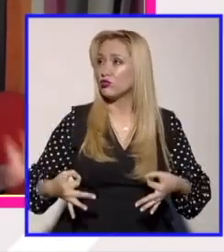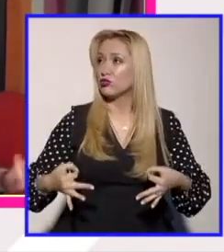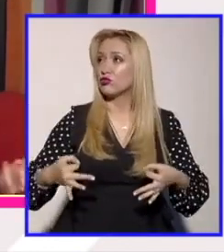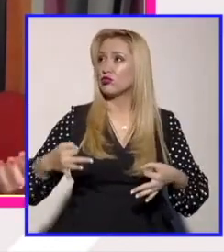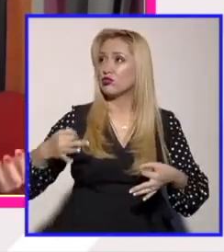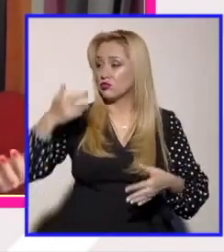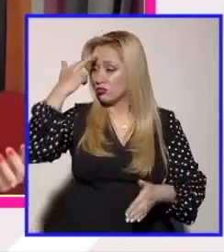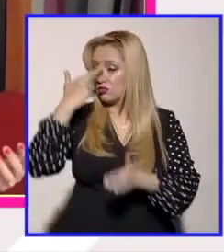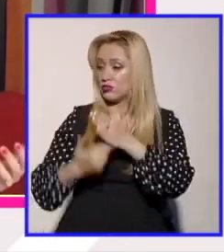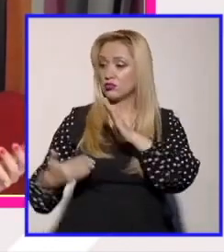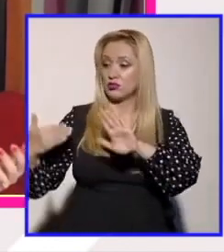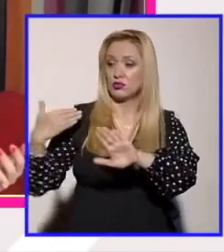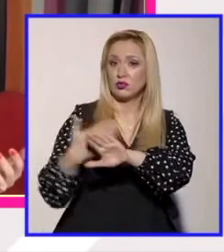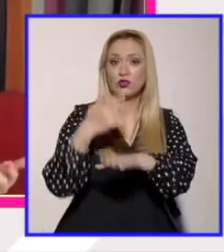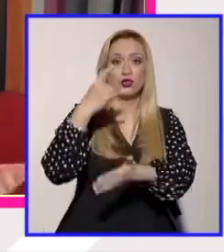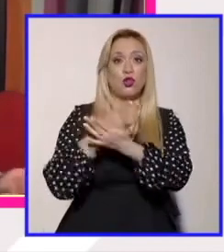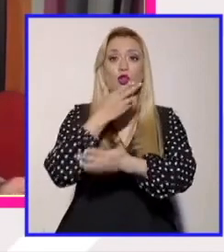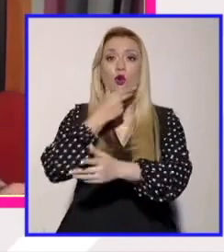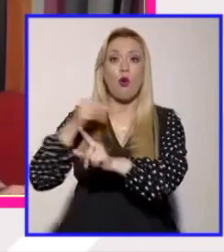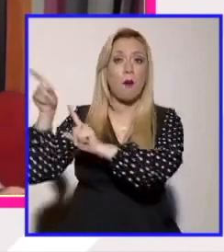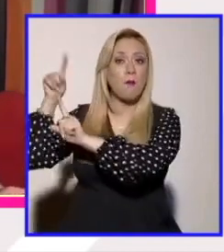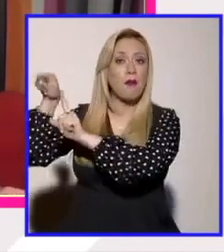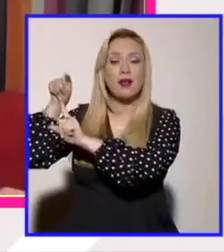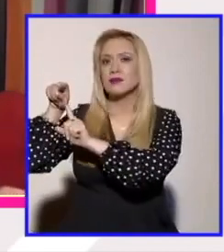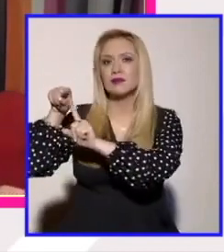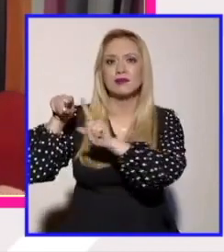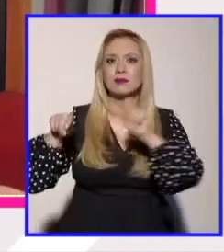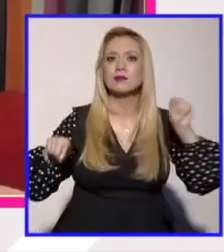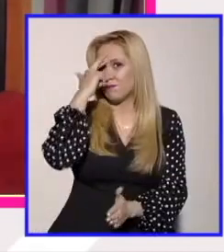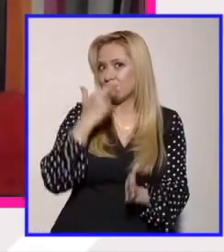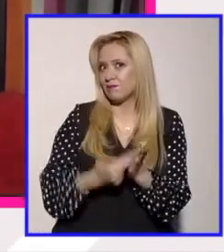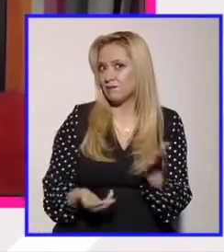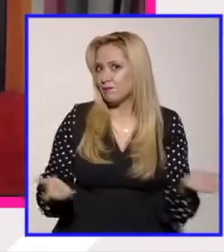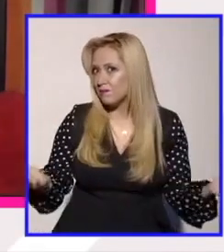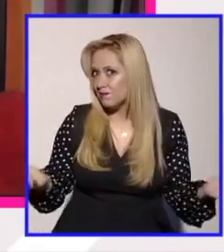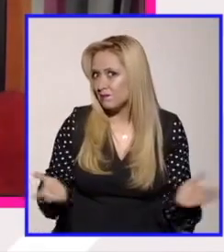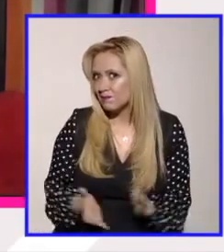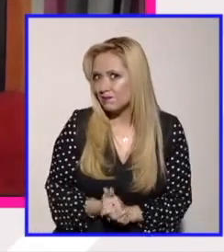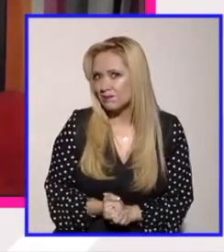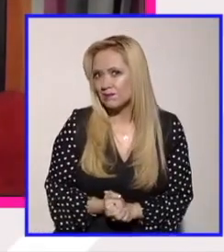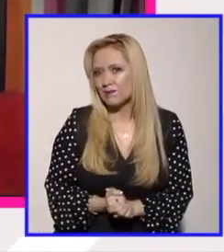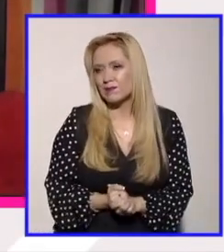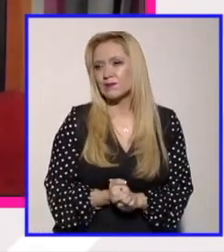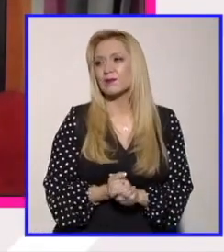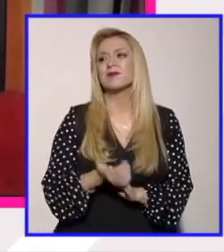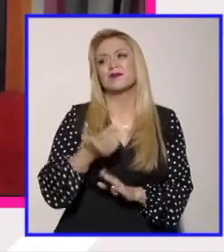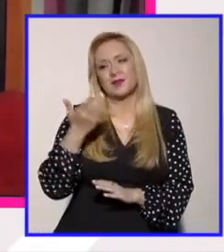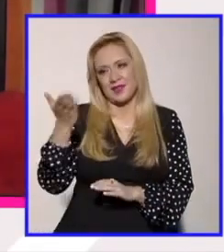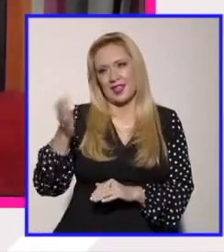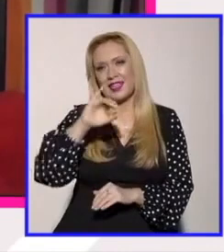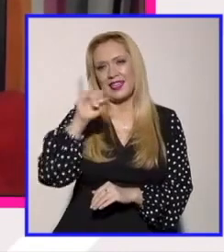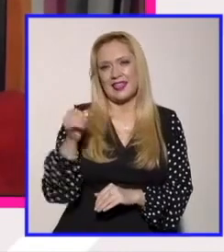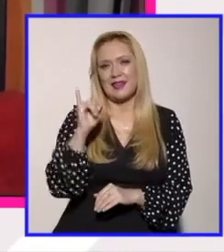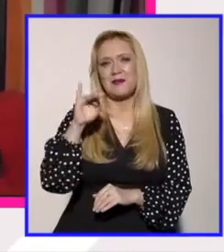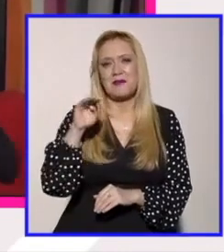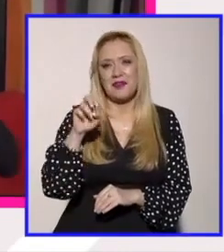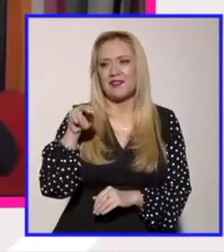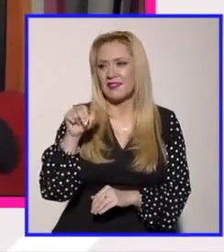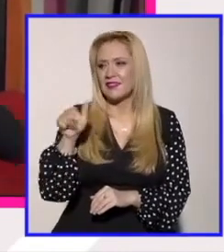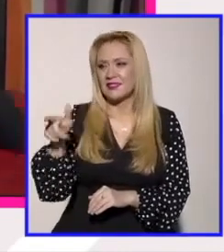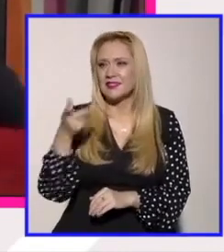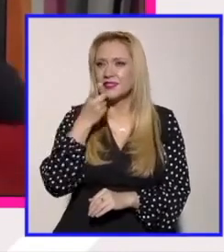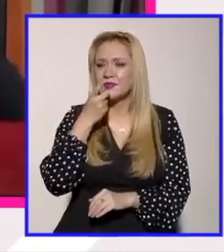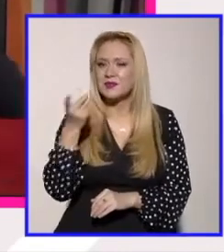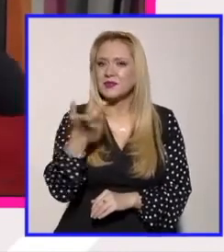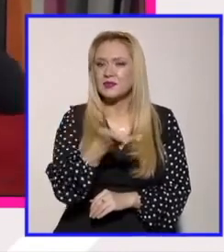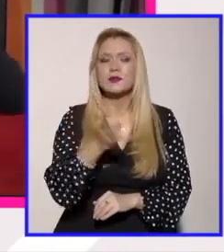consecuencia le damos entrada al patriarcal ¿saben? Claro, Jime estabas pidiendo la palabra Sí, no solo quiero o